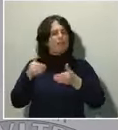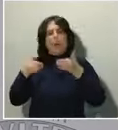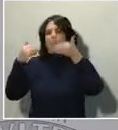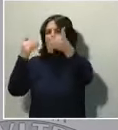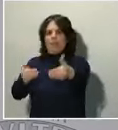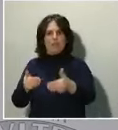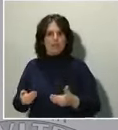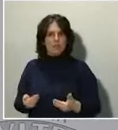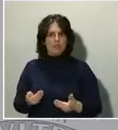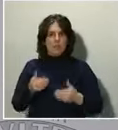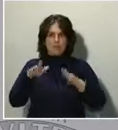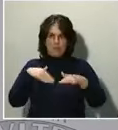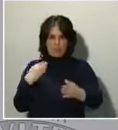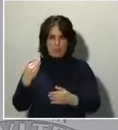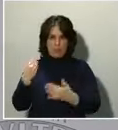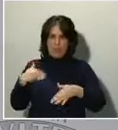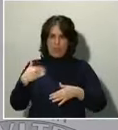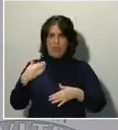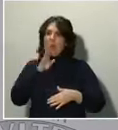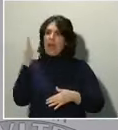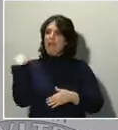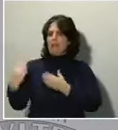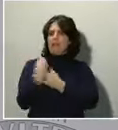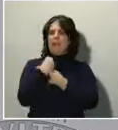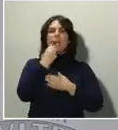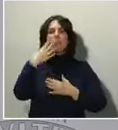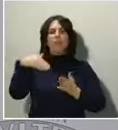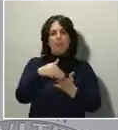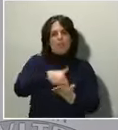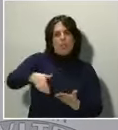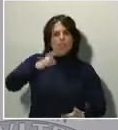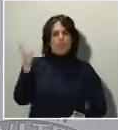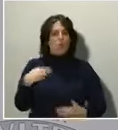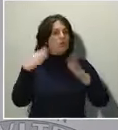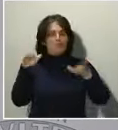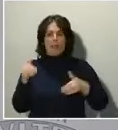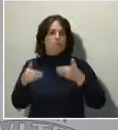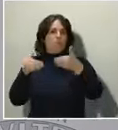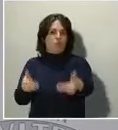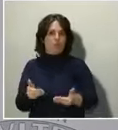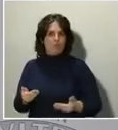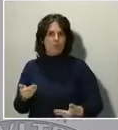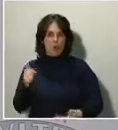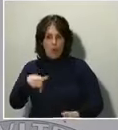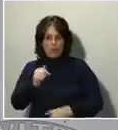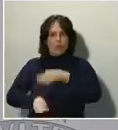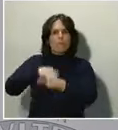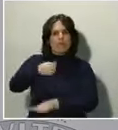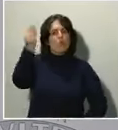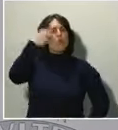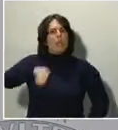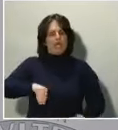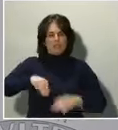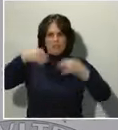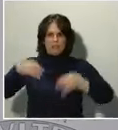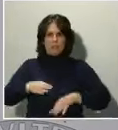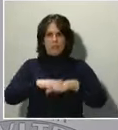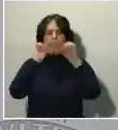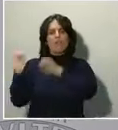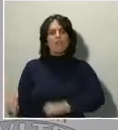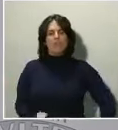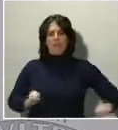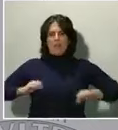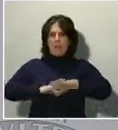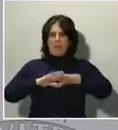millones de euros. Hoy damos un paso rotundo, rotundo, en la defensa de nuestro tejido productivo, en el compromiso